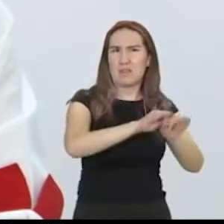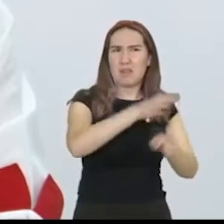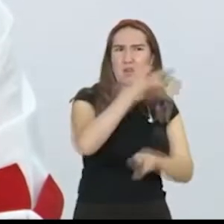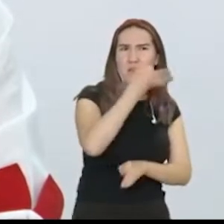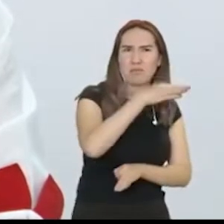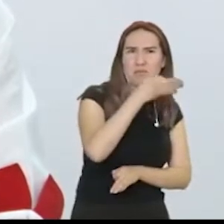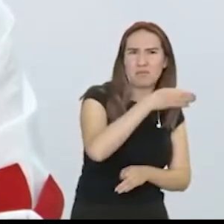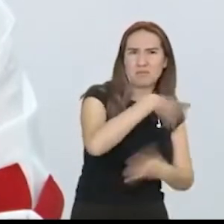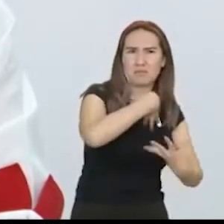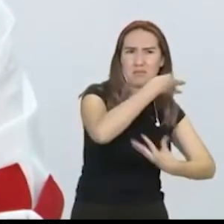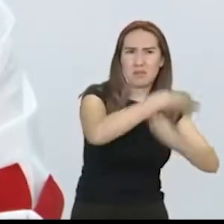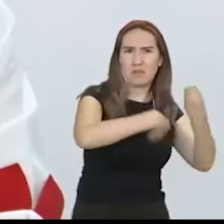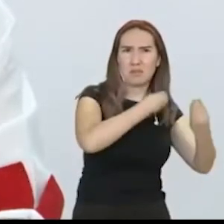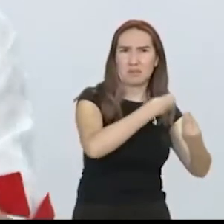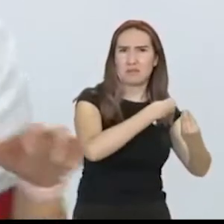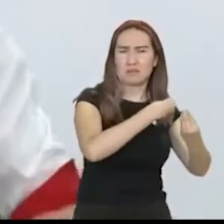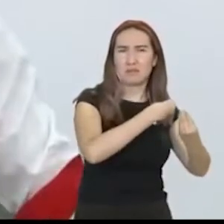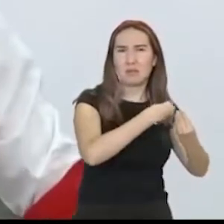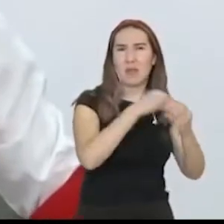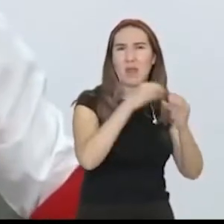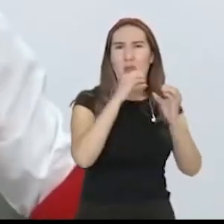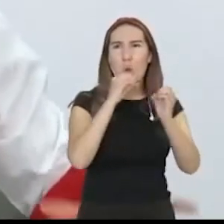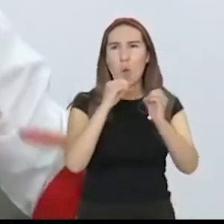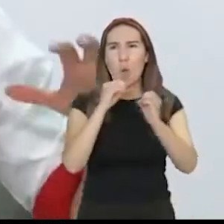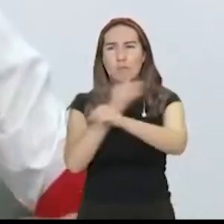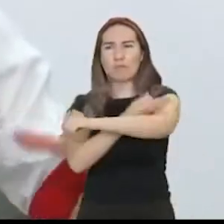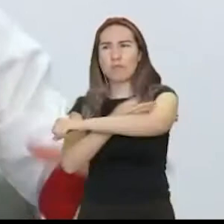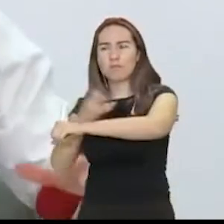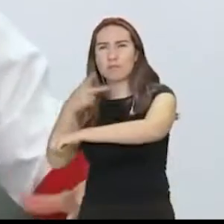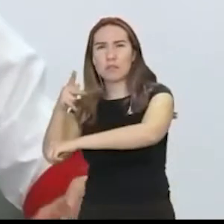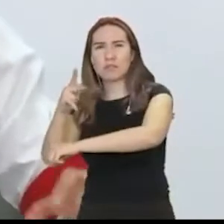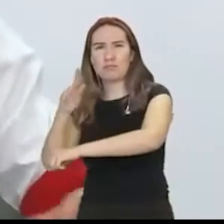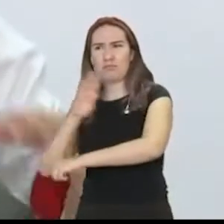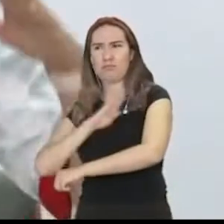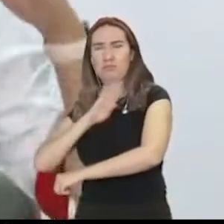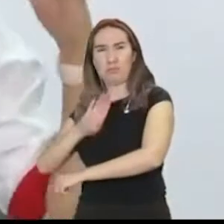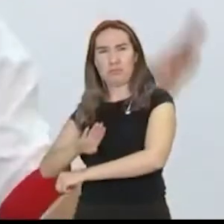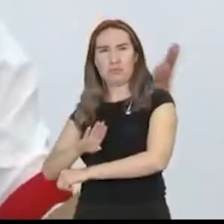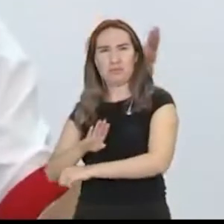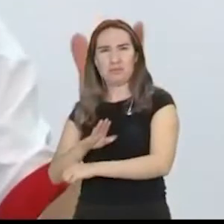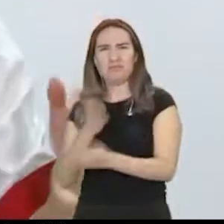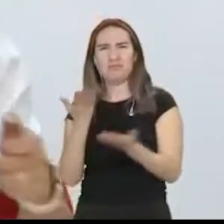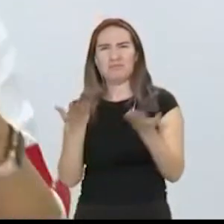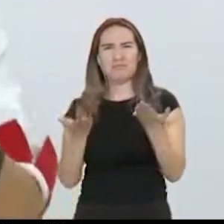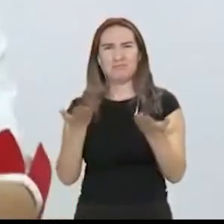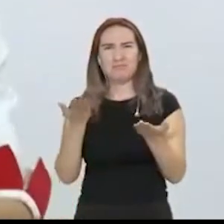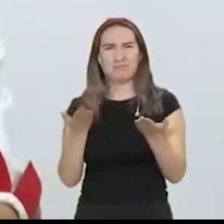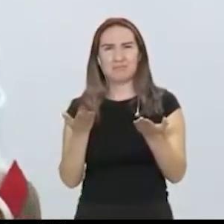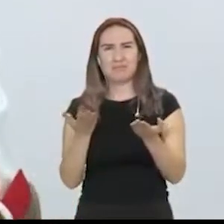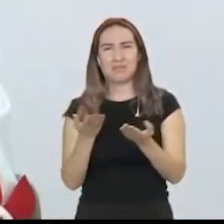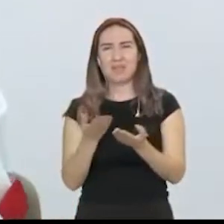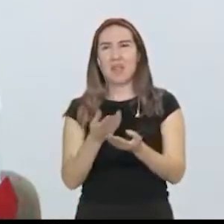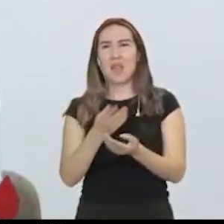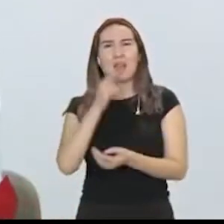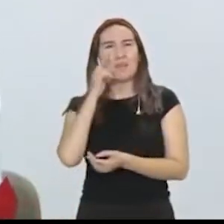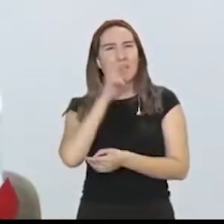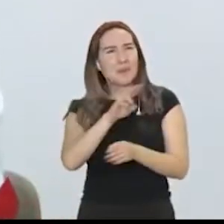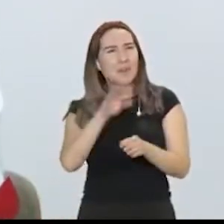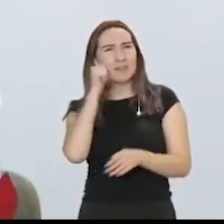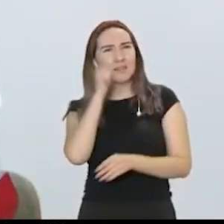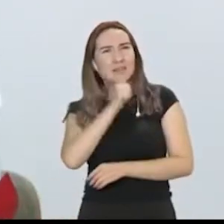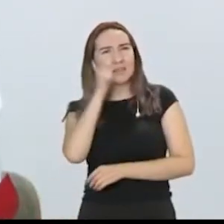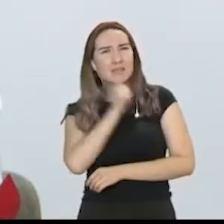ir y contagiarte, que perder a miembro de tu familia, cuando aquí te lo estamos comentando, cuando lo escuchas en todos lados, cuando lo ves en tus redes